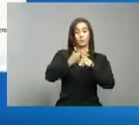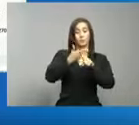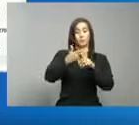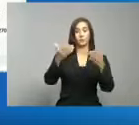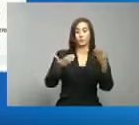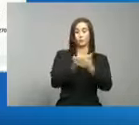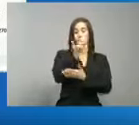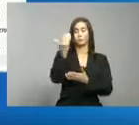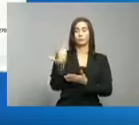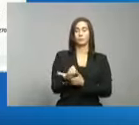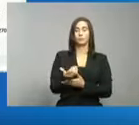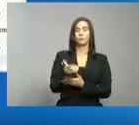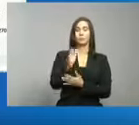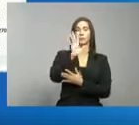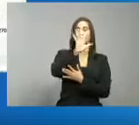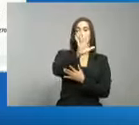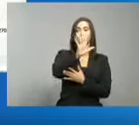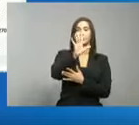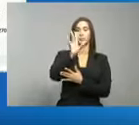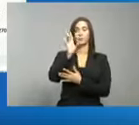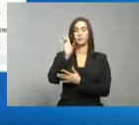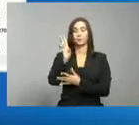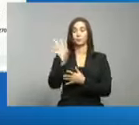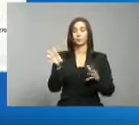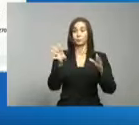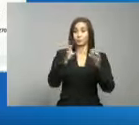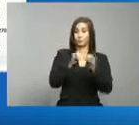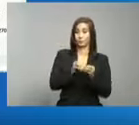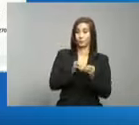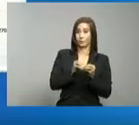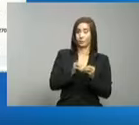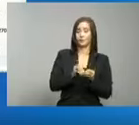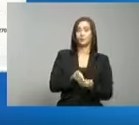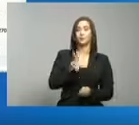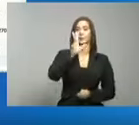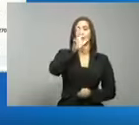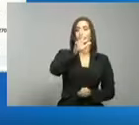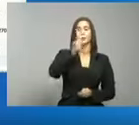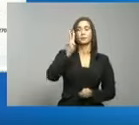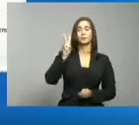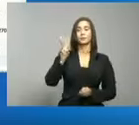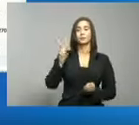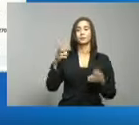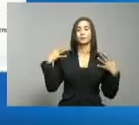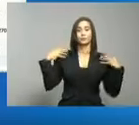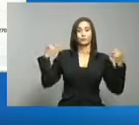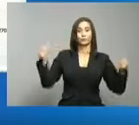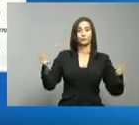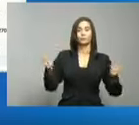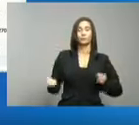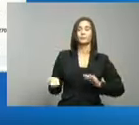57 acumulados, 32 recuperados, cero fallecimientos.